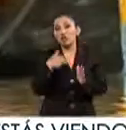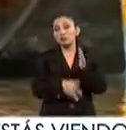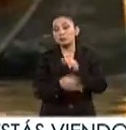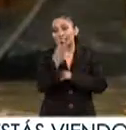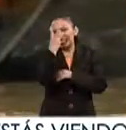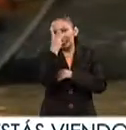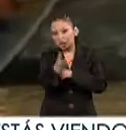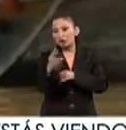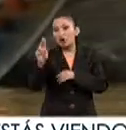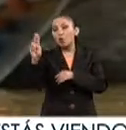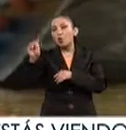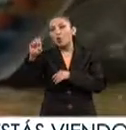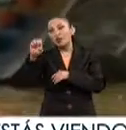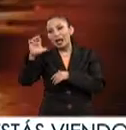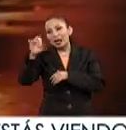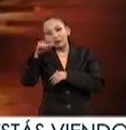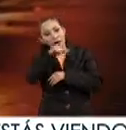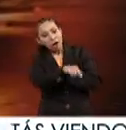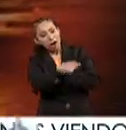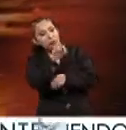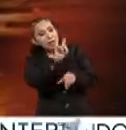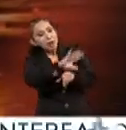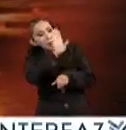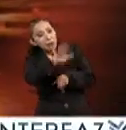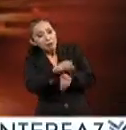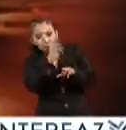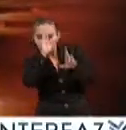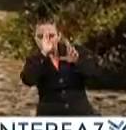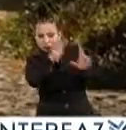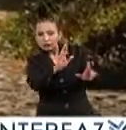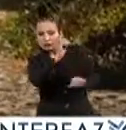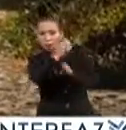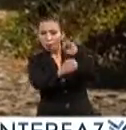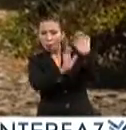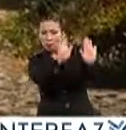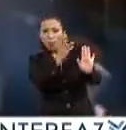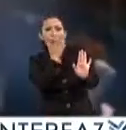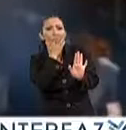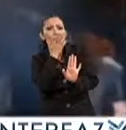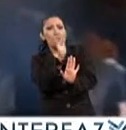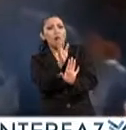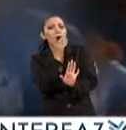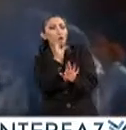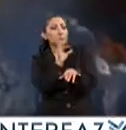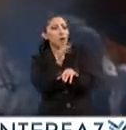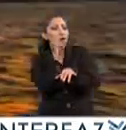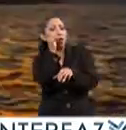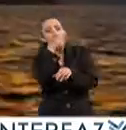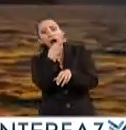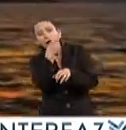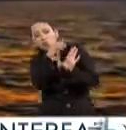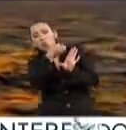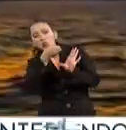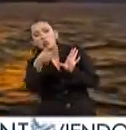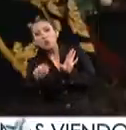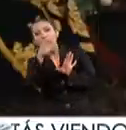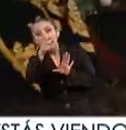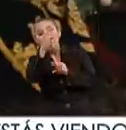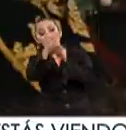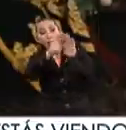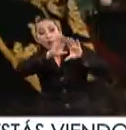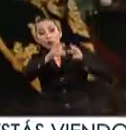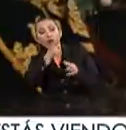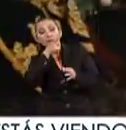2003 que la UNESCO declaró a la celebración del día de muertos como una obra maestra del patrimonio oral e intangible de la humanidad en ella se